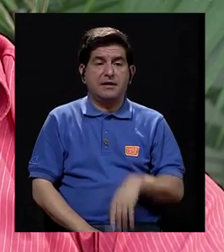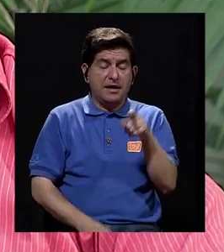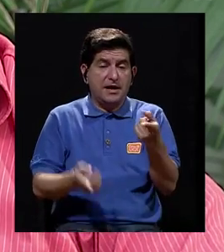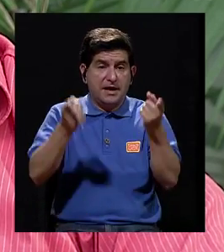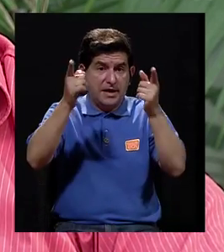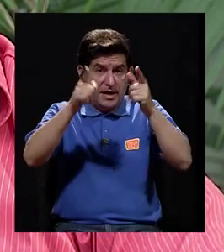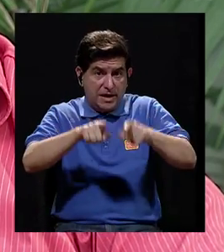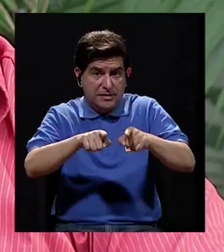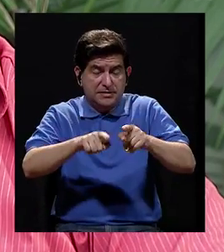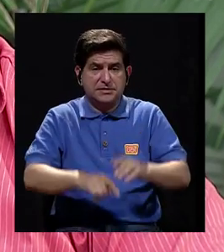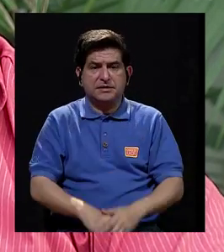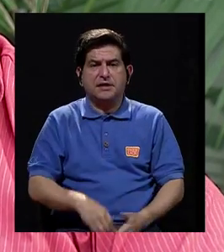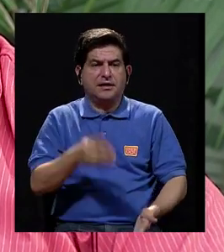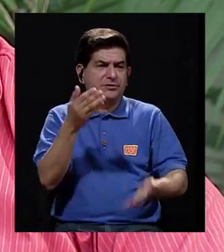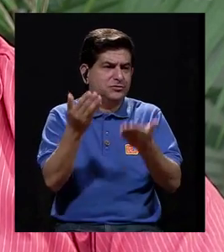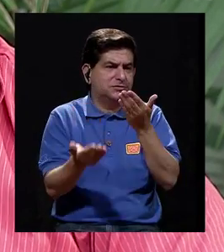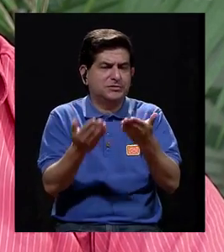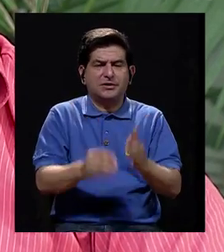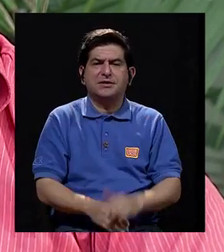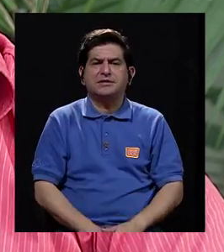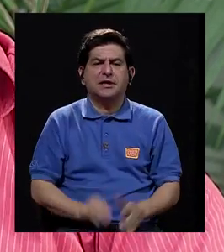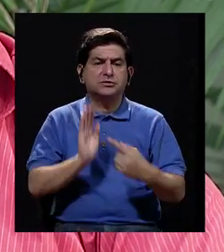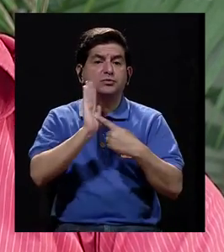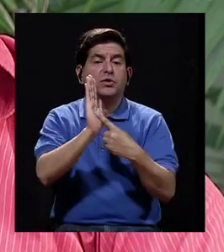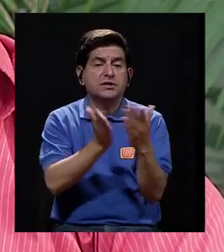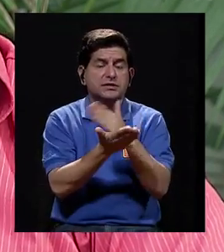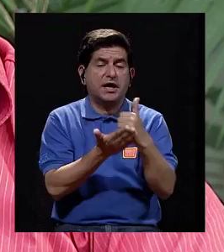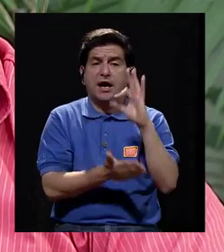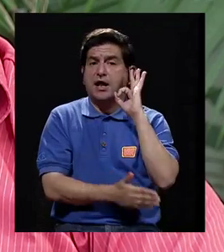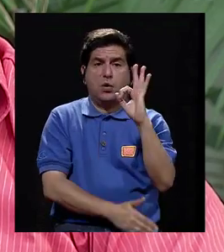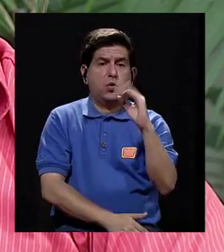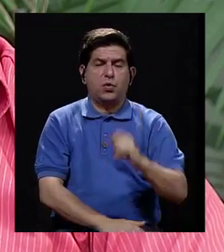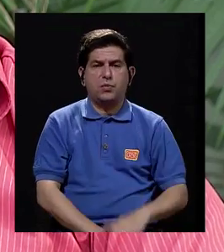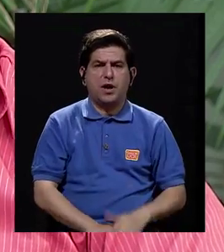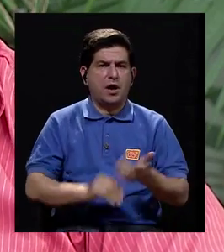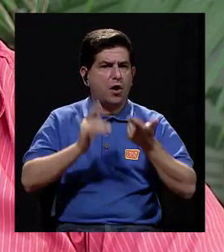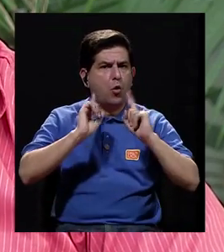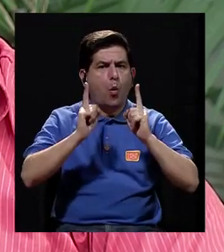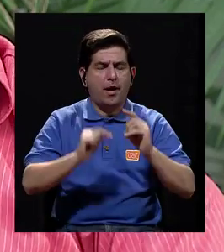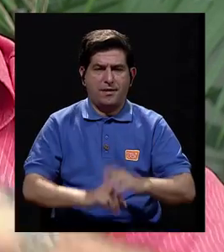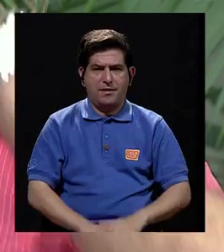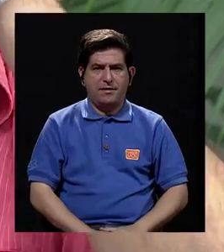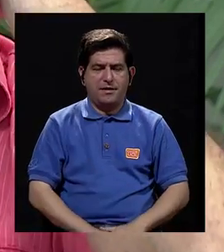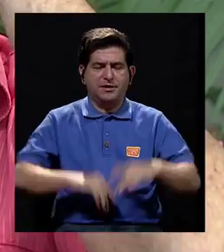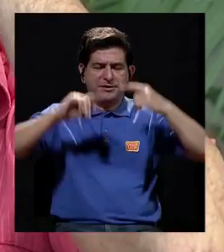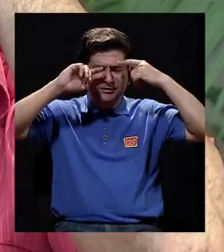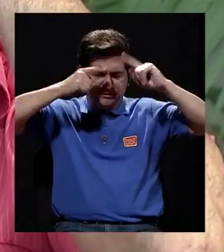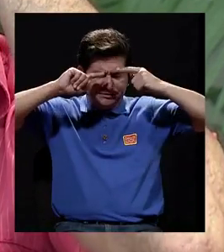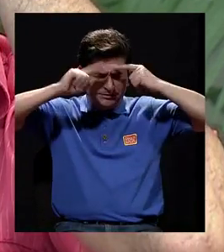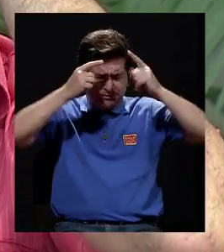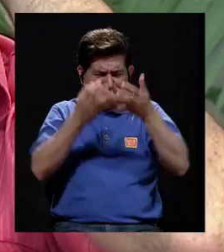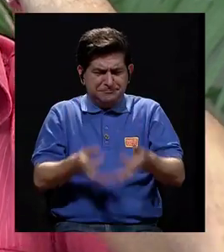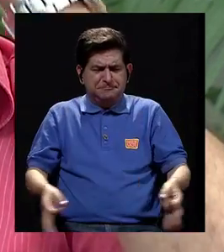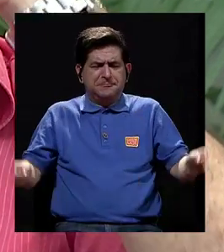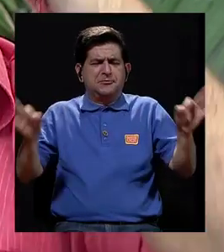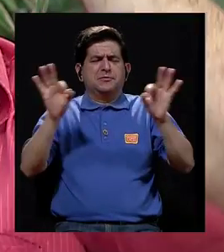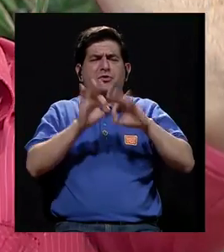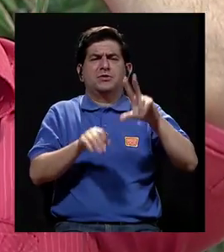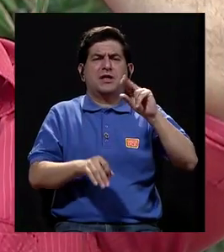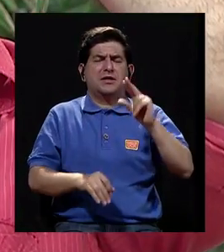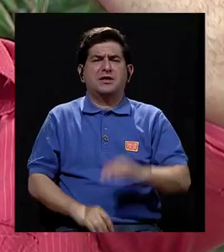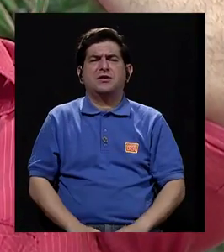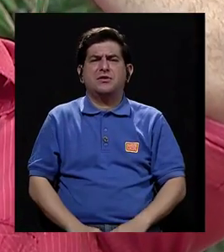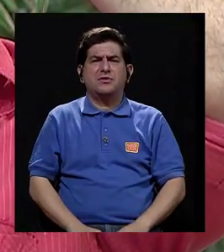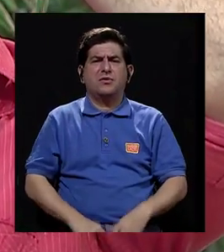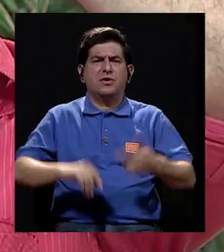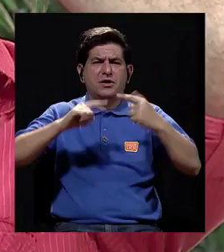son, digamos, los que nos avisa que algo no anda bien. ¿Como cuáles? Bueno, el dolor de cabeza importante. No ese